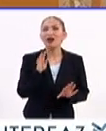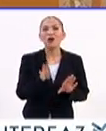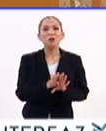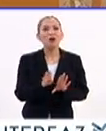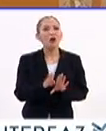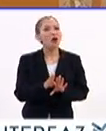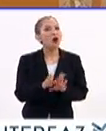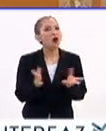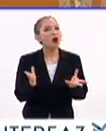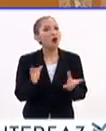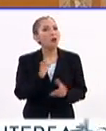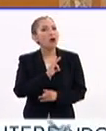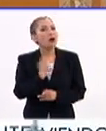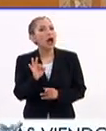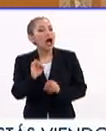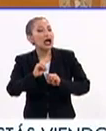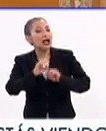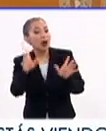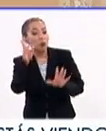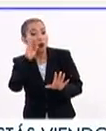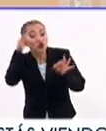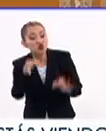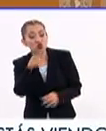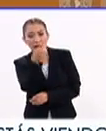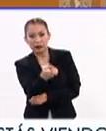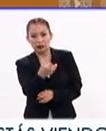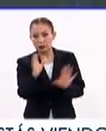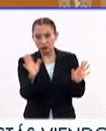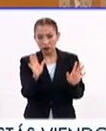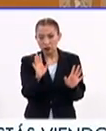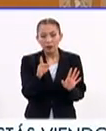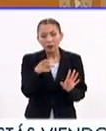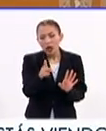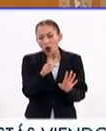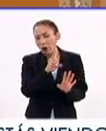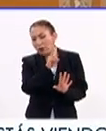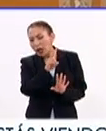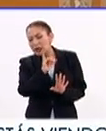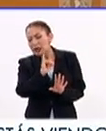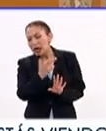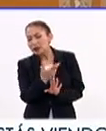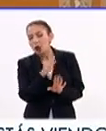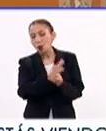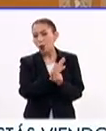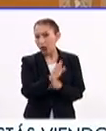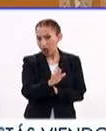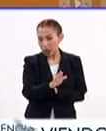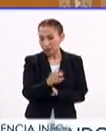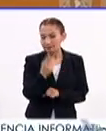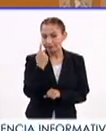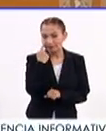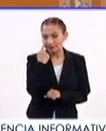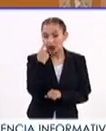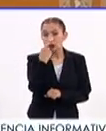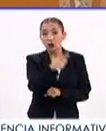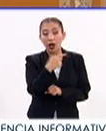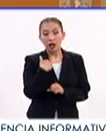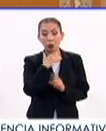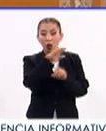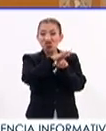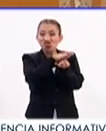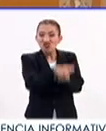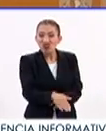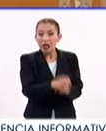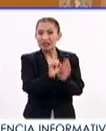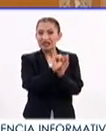que se pueda describir tan evidente. Lo que sí, pues el VIH se caracteriza por suprimir o